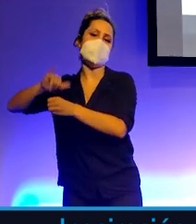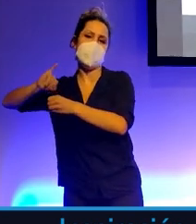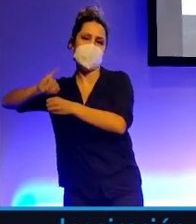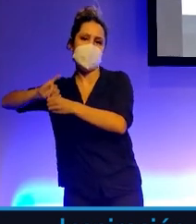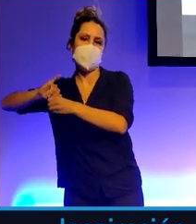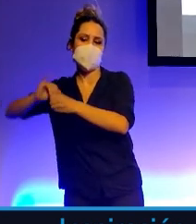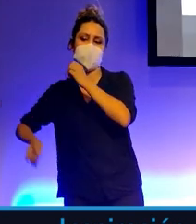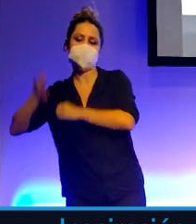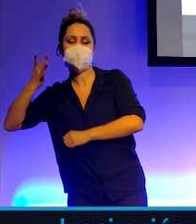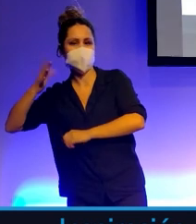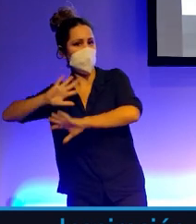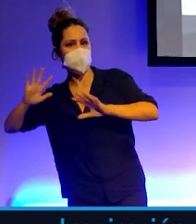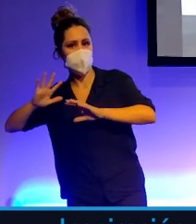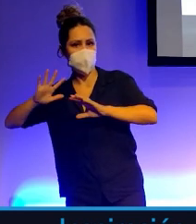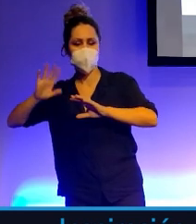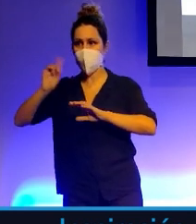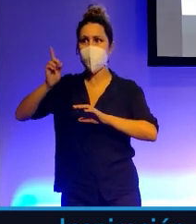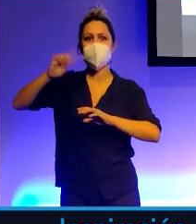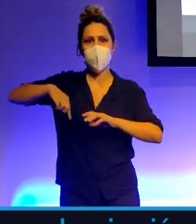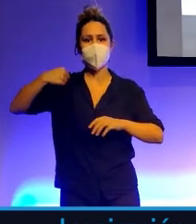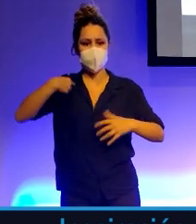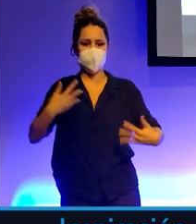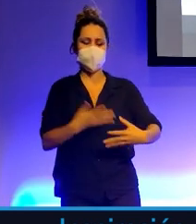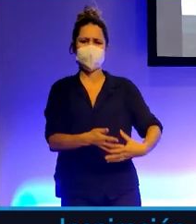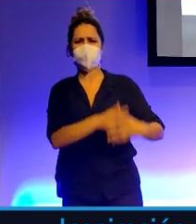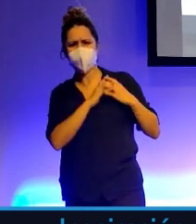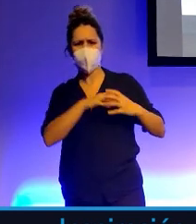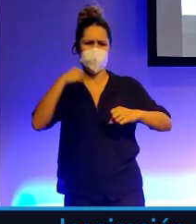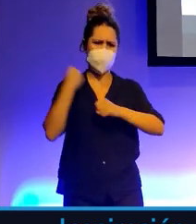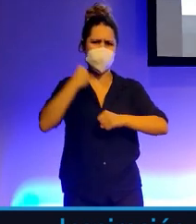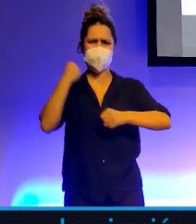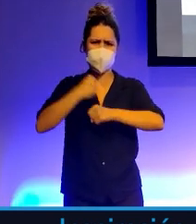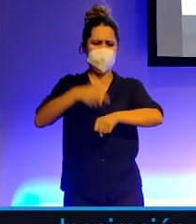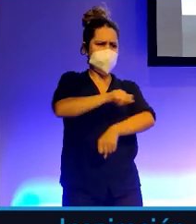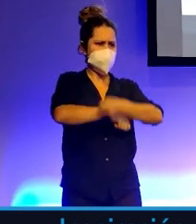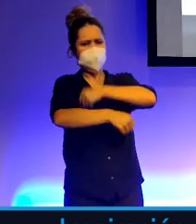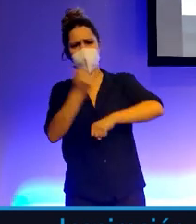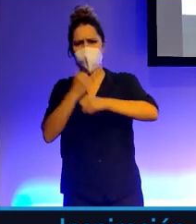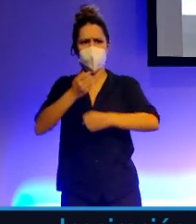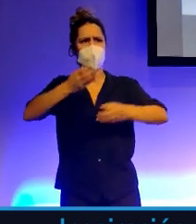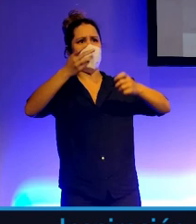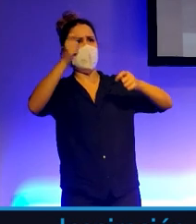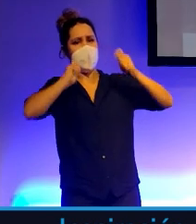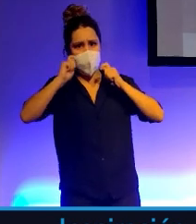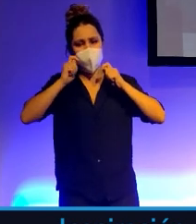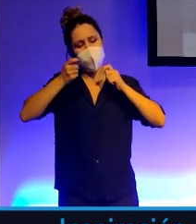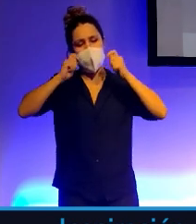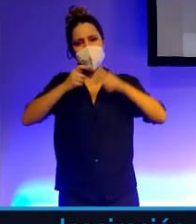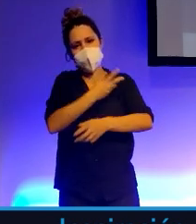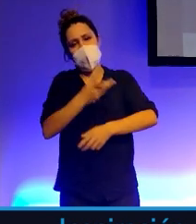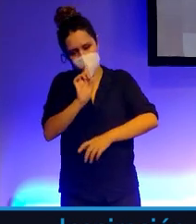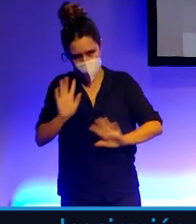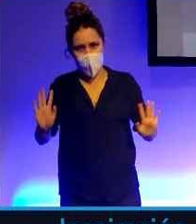valor lleva mucho tiempo, mucho esfuerzo, mucho sacrificio, incluso lágrimas. Esperemos que no sangre. Cuanto más